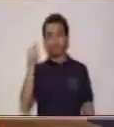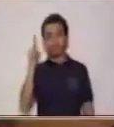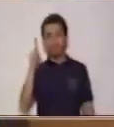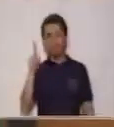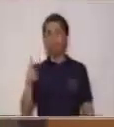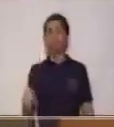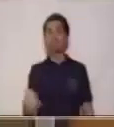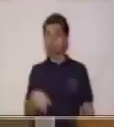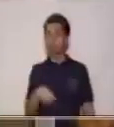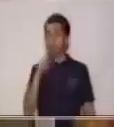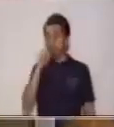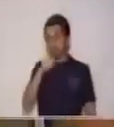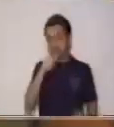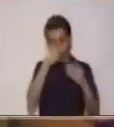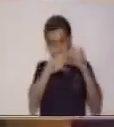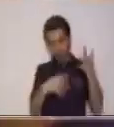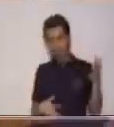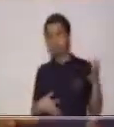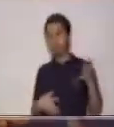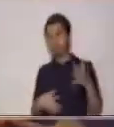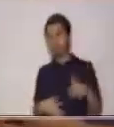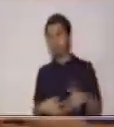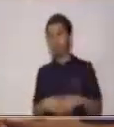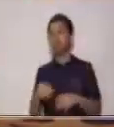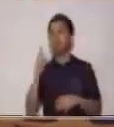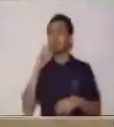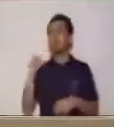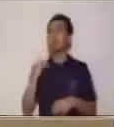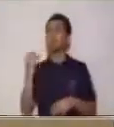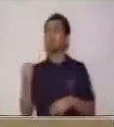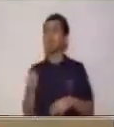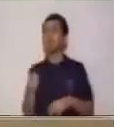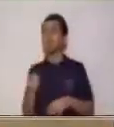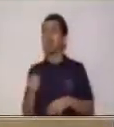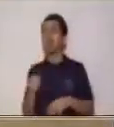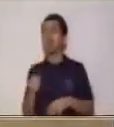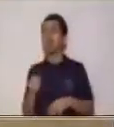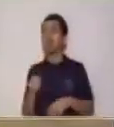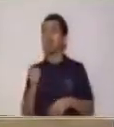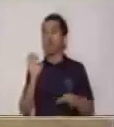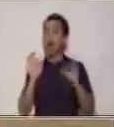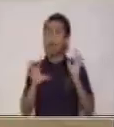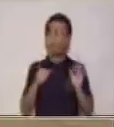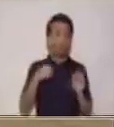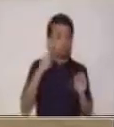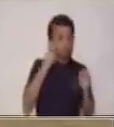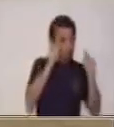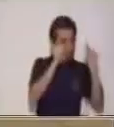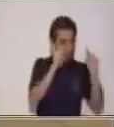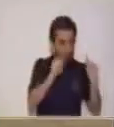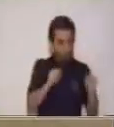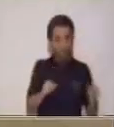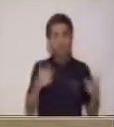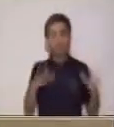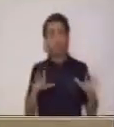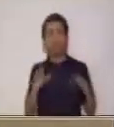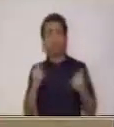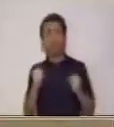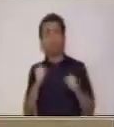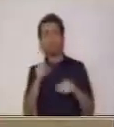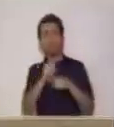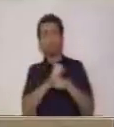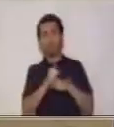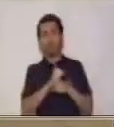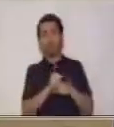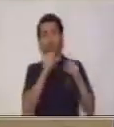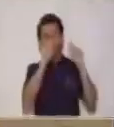antes de pasar a ver lo que es el anuncio como tal. porque en algún momento los has visto o ya